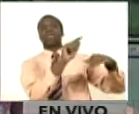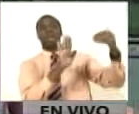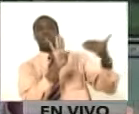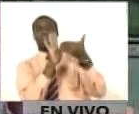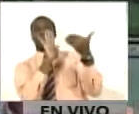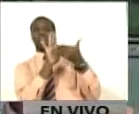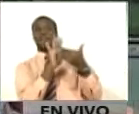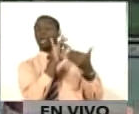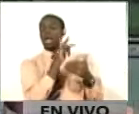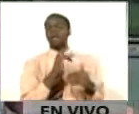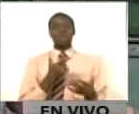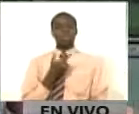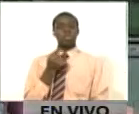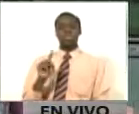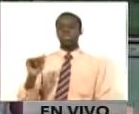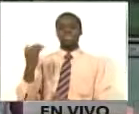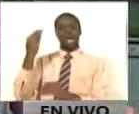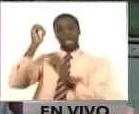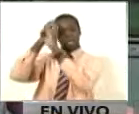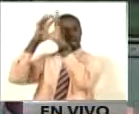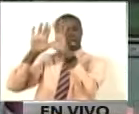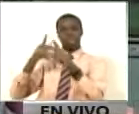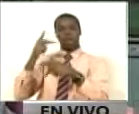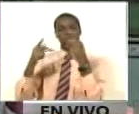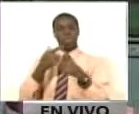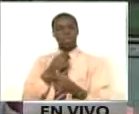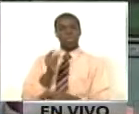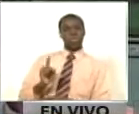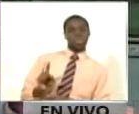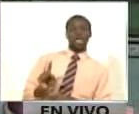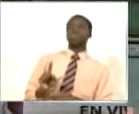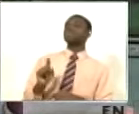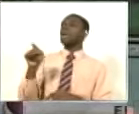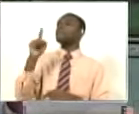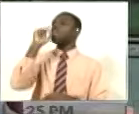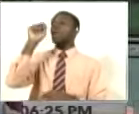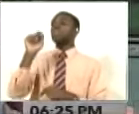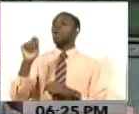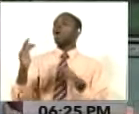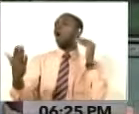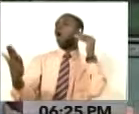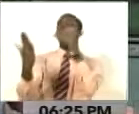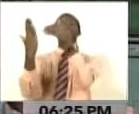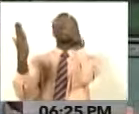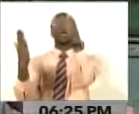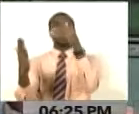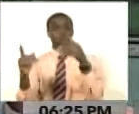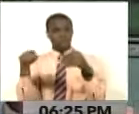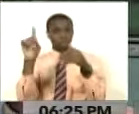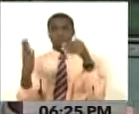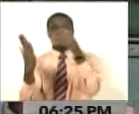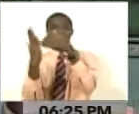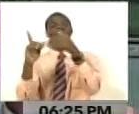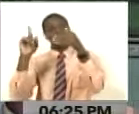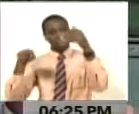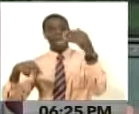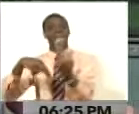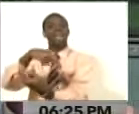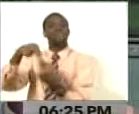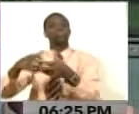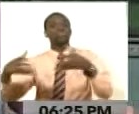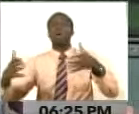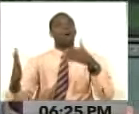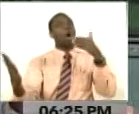e ideológica se oponen no solamente al gobierno del presidente Maduro, se oponen a la revolución bolivariana